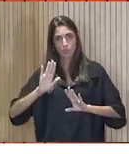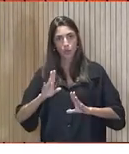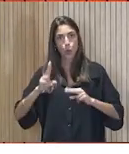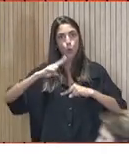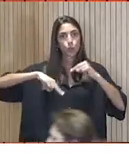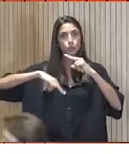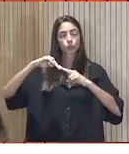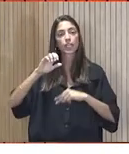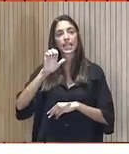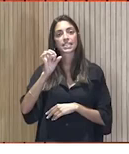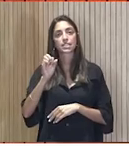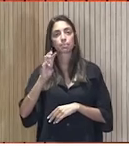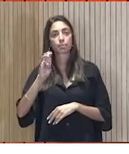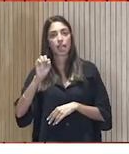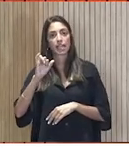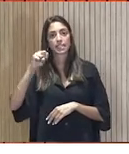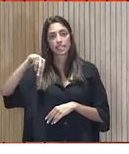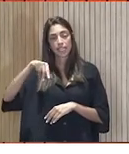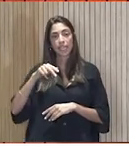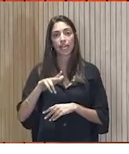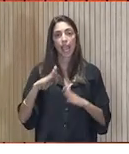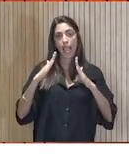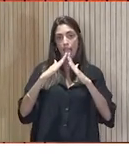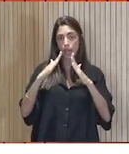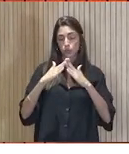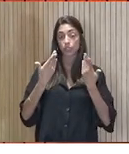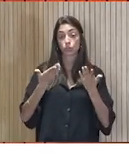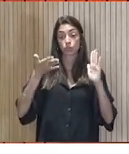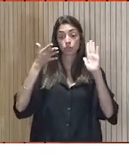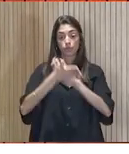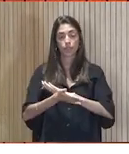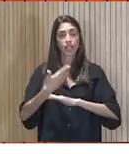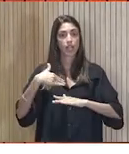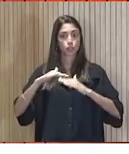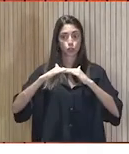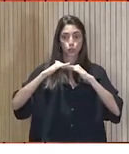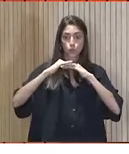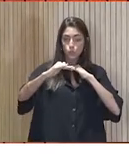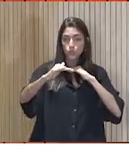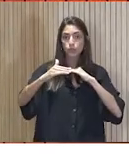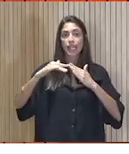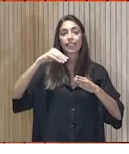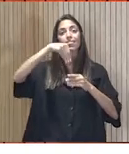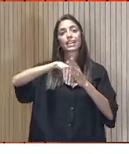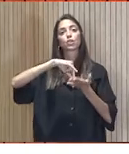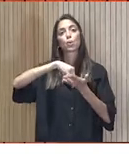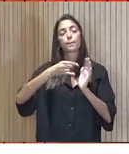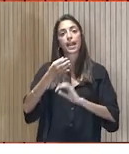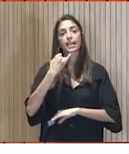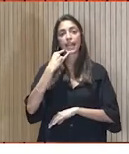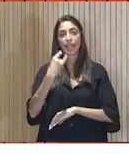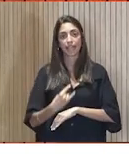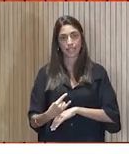Spacive House Que consiste en que es absolutamente Sostenible en el plano energético O sea